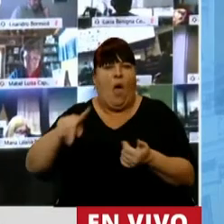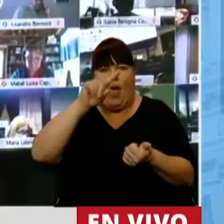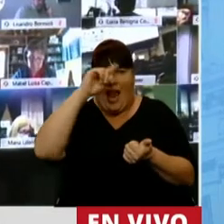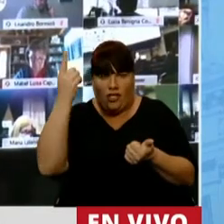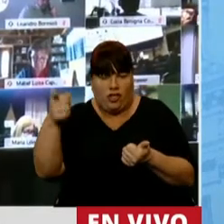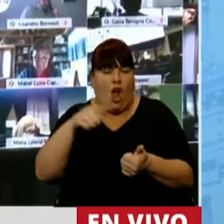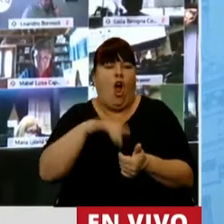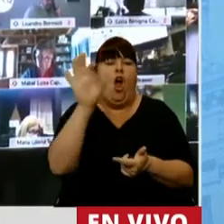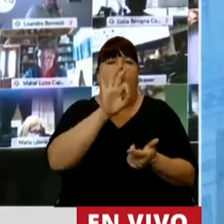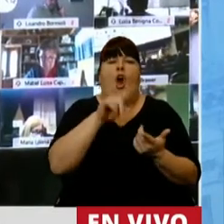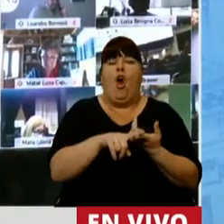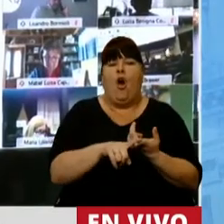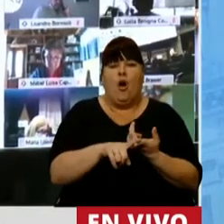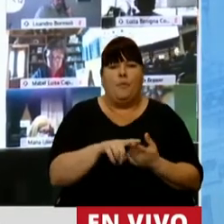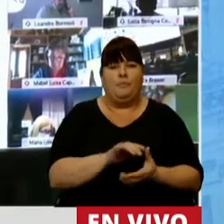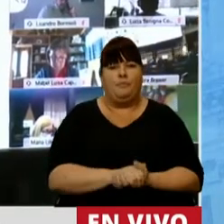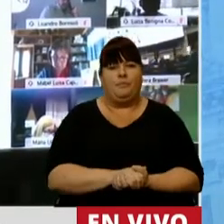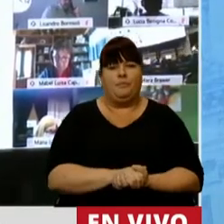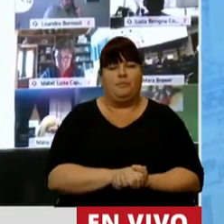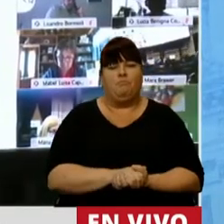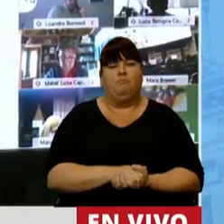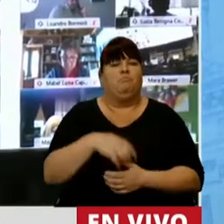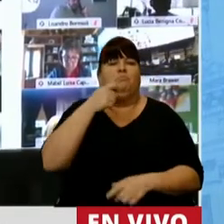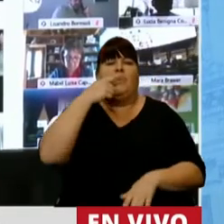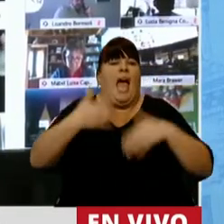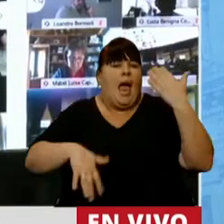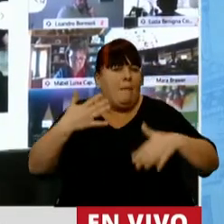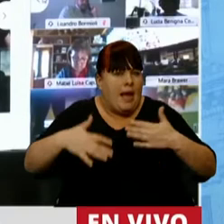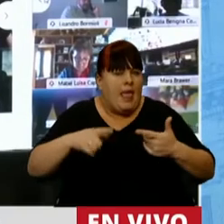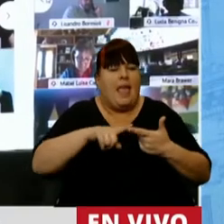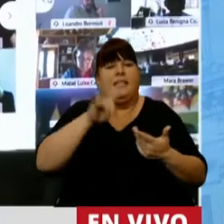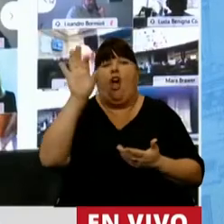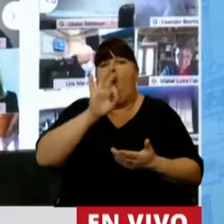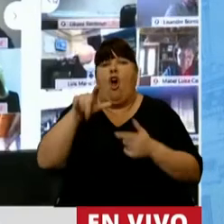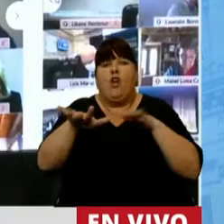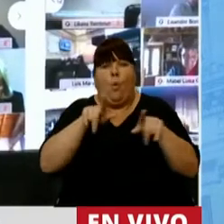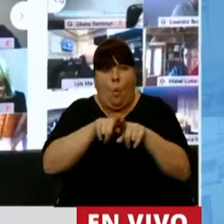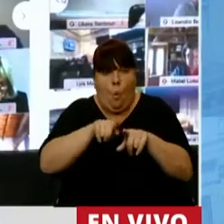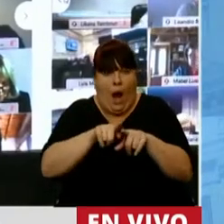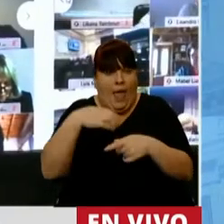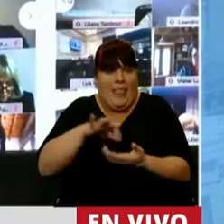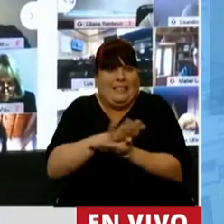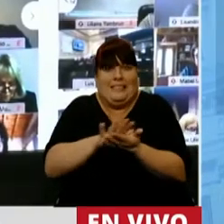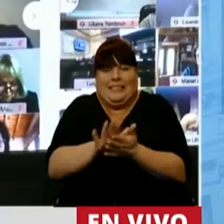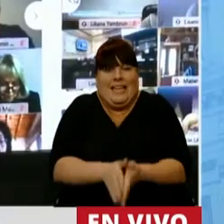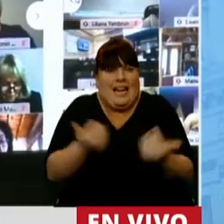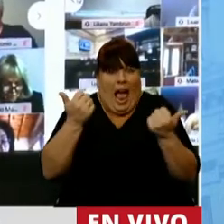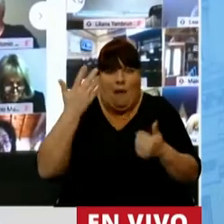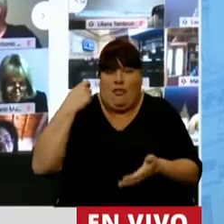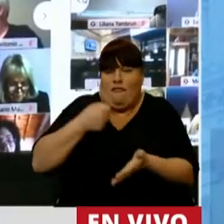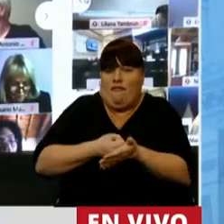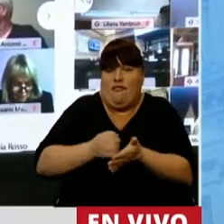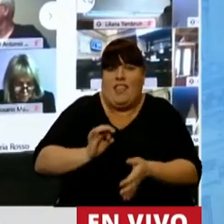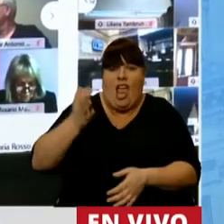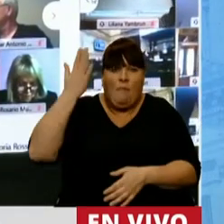Nación o cuando existe una emergencia o una situación como la que hubo que resolver a fines